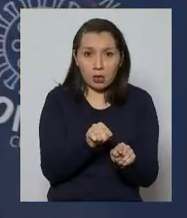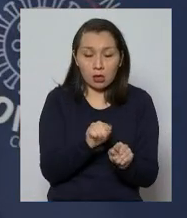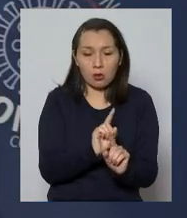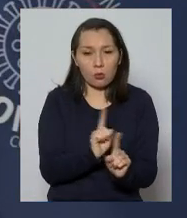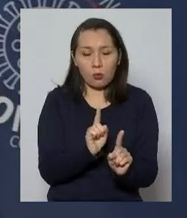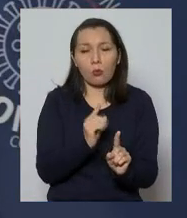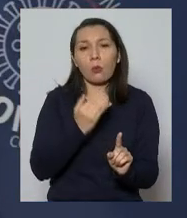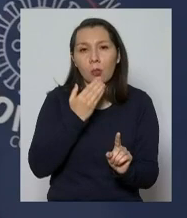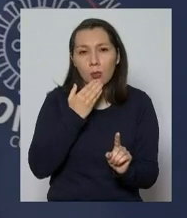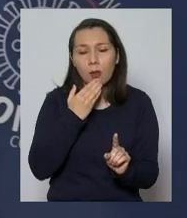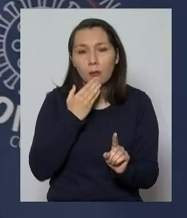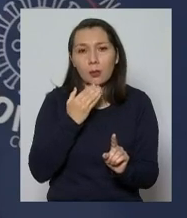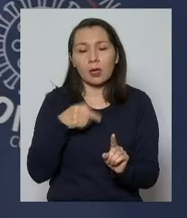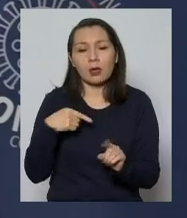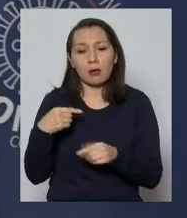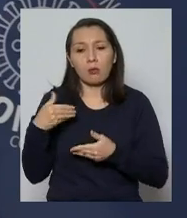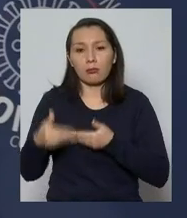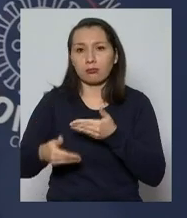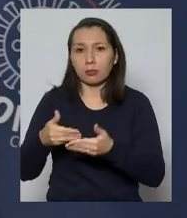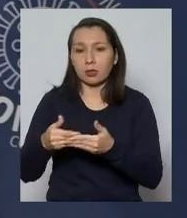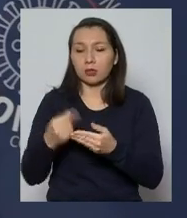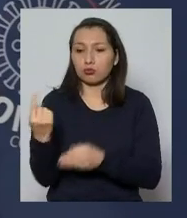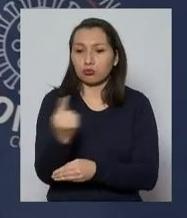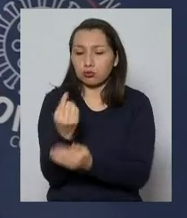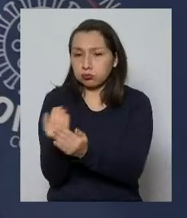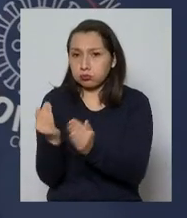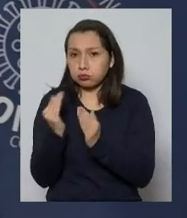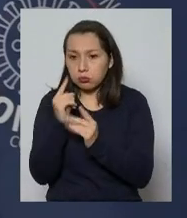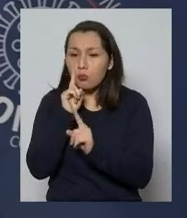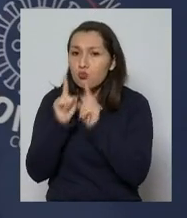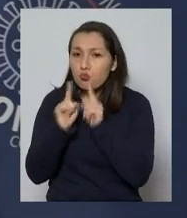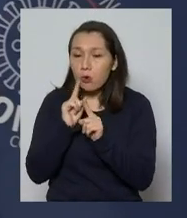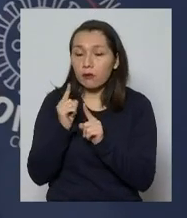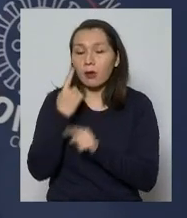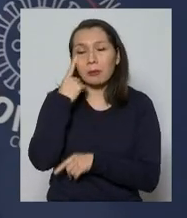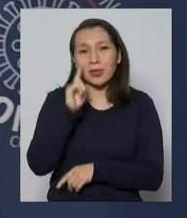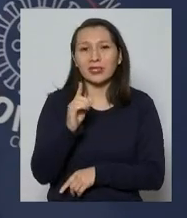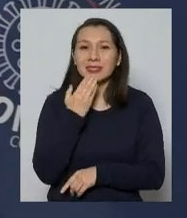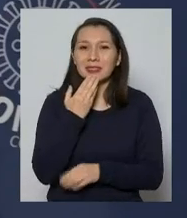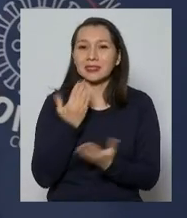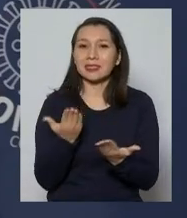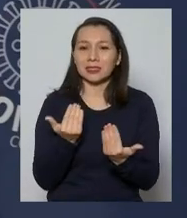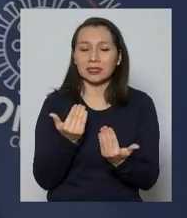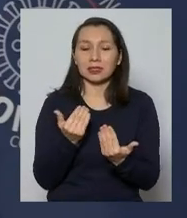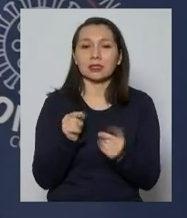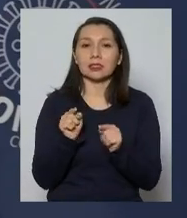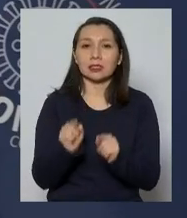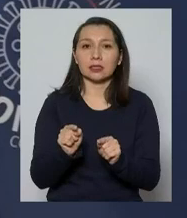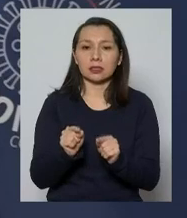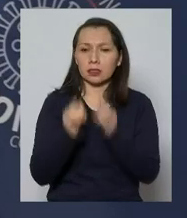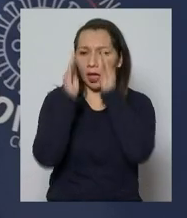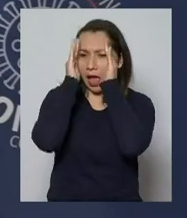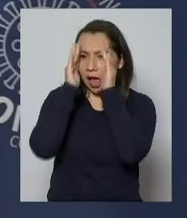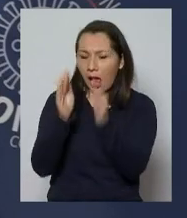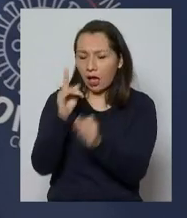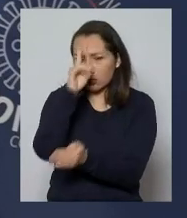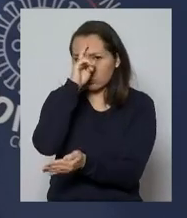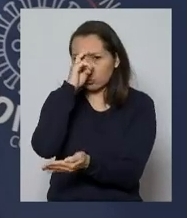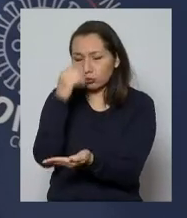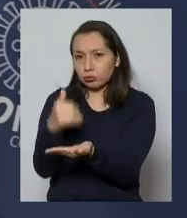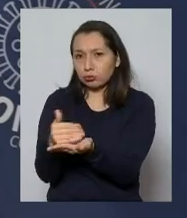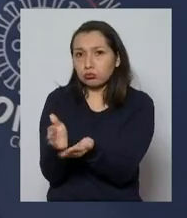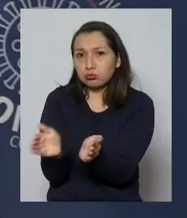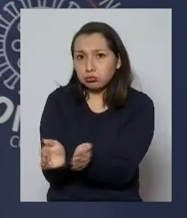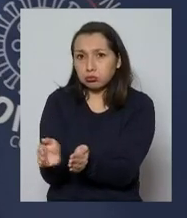procedimientos de aislamiento y testeo, sino que necesitamos también una atención primaria que